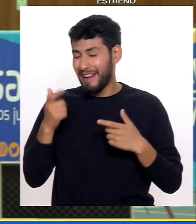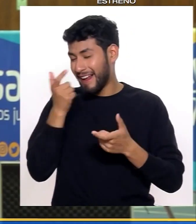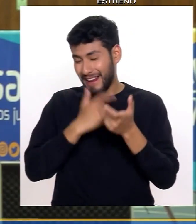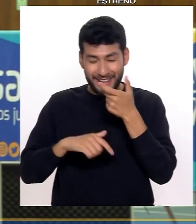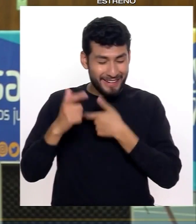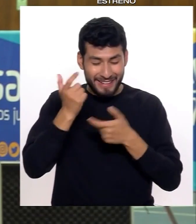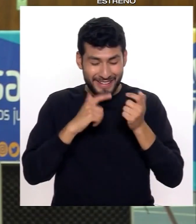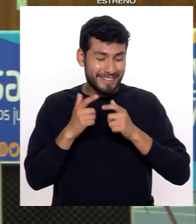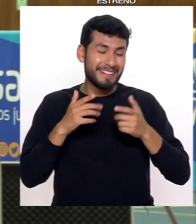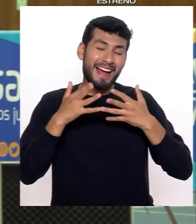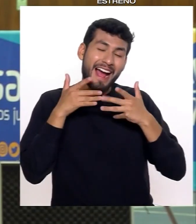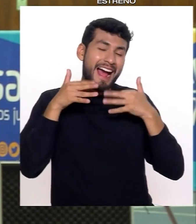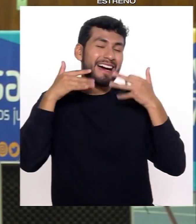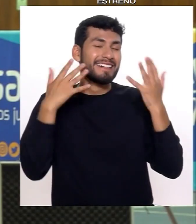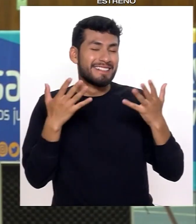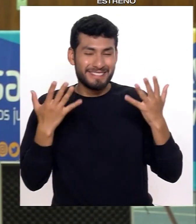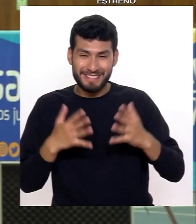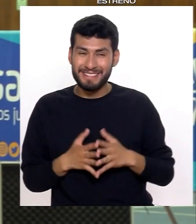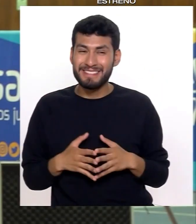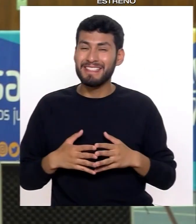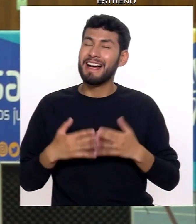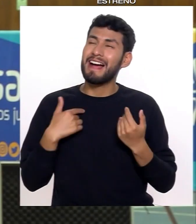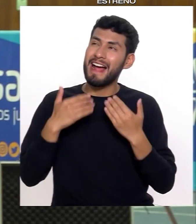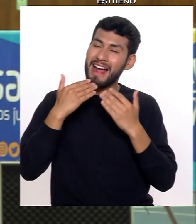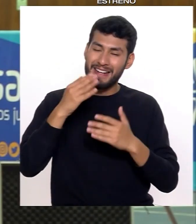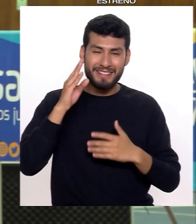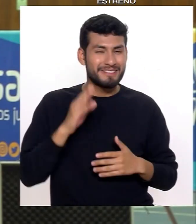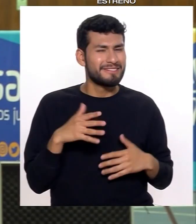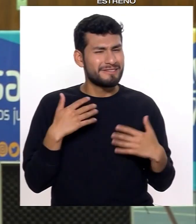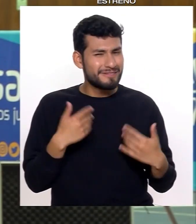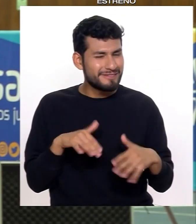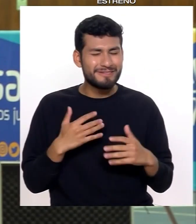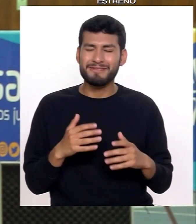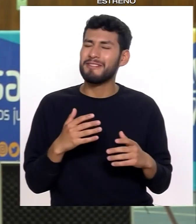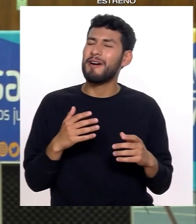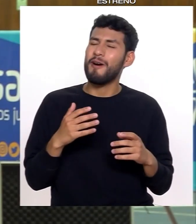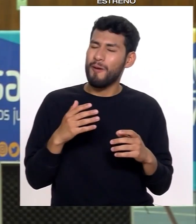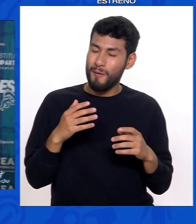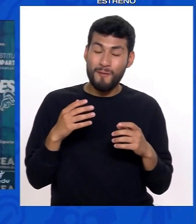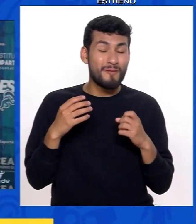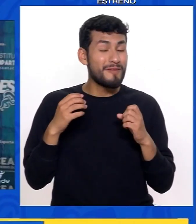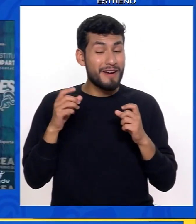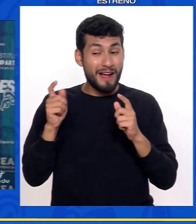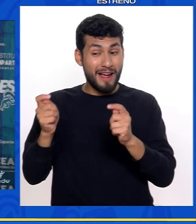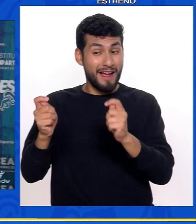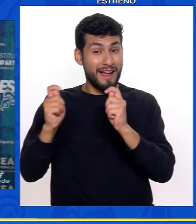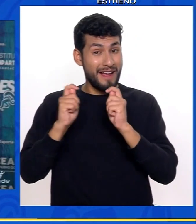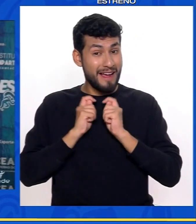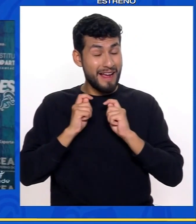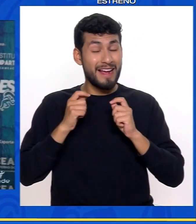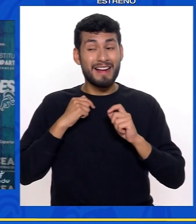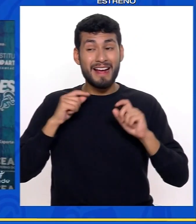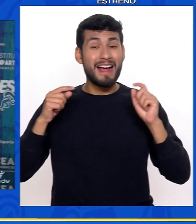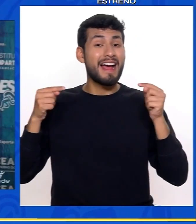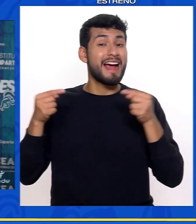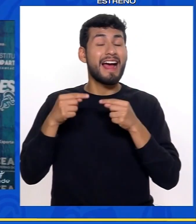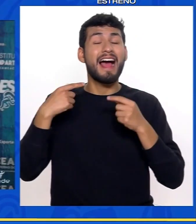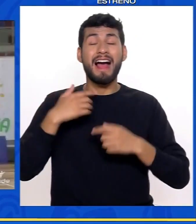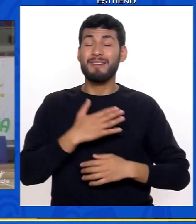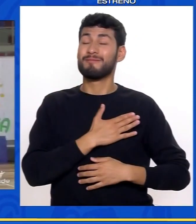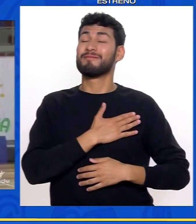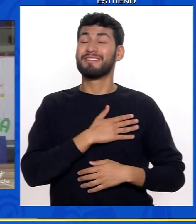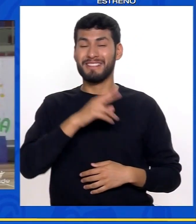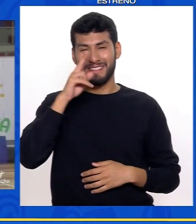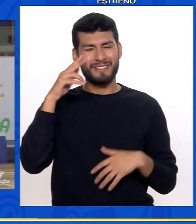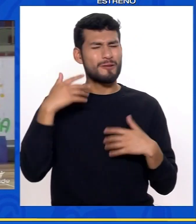lloramos, nos alegramos, dimos gracias a Dios. Fue lo máximo, y en la premiación cantar el himno nacional